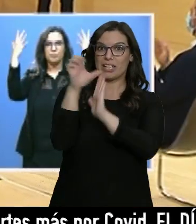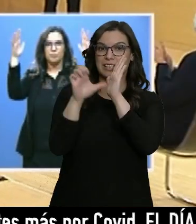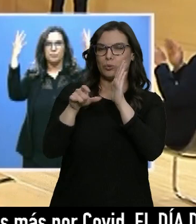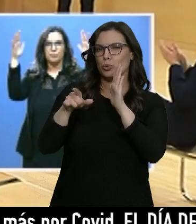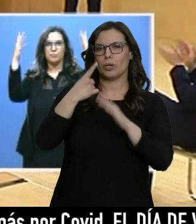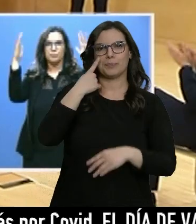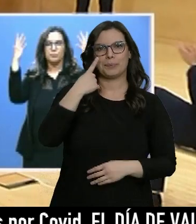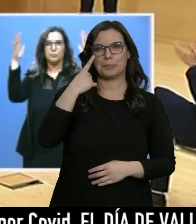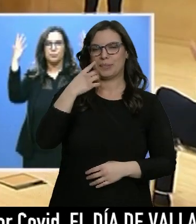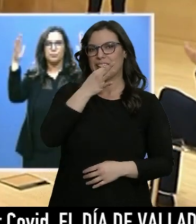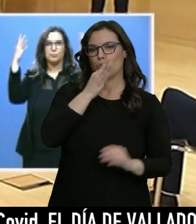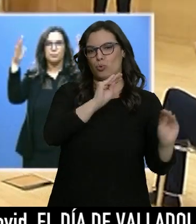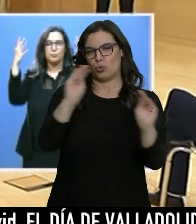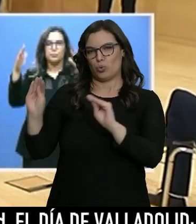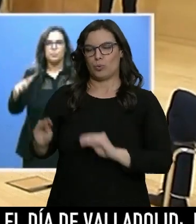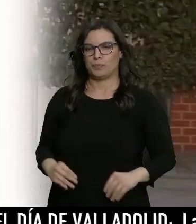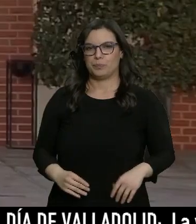protagonizó los discursos.